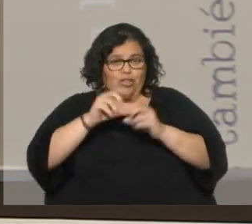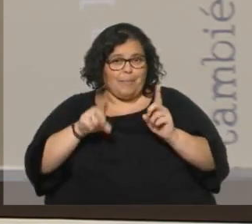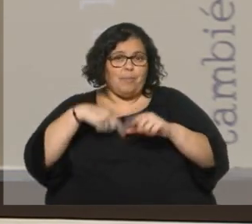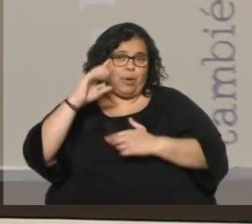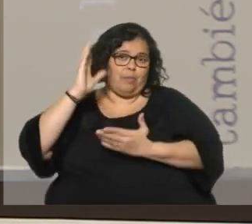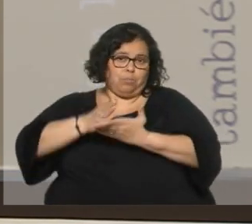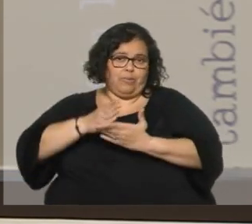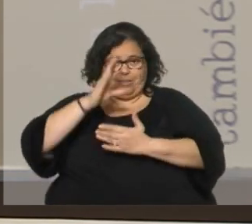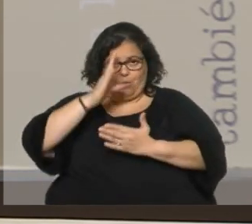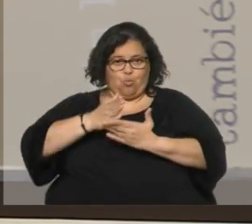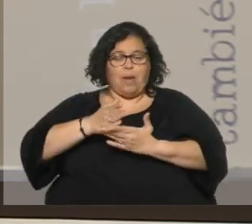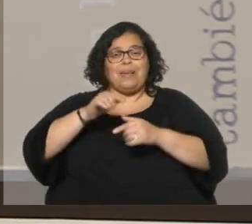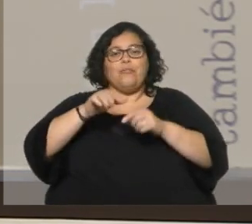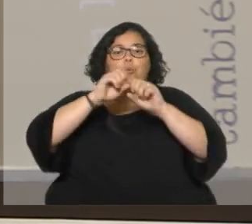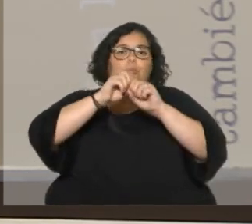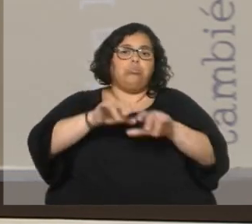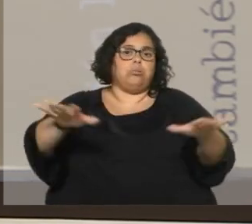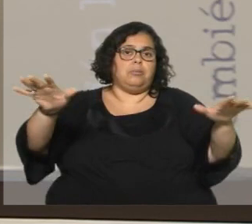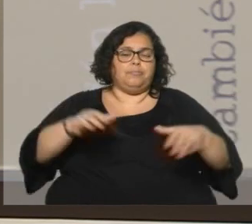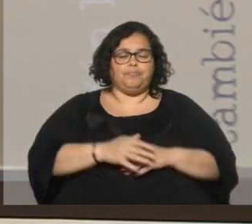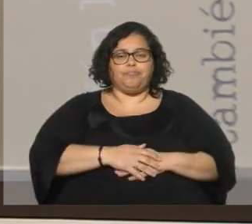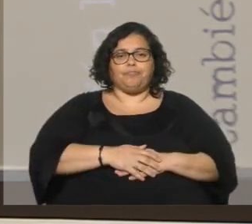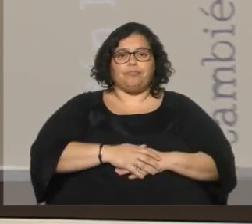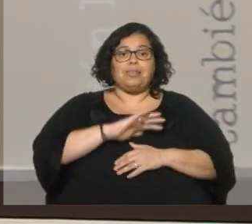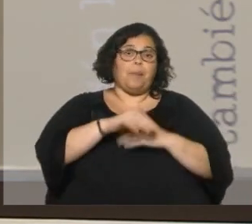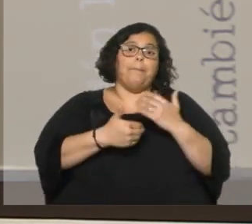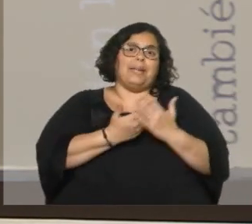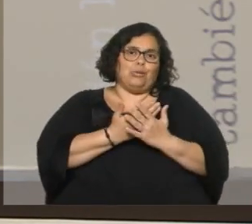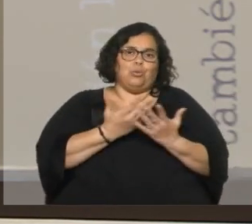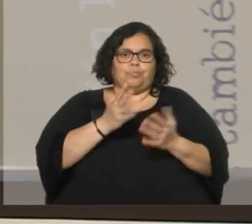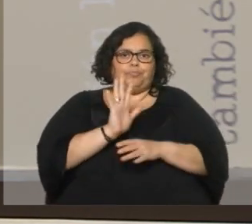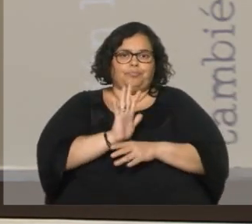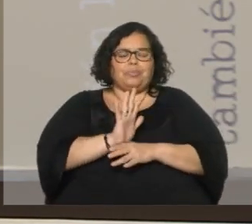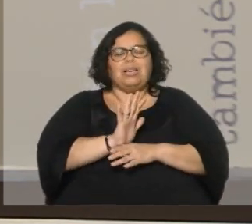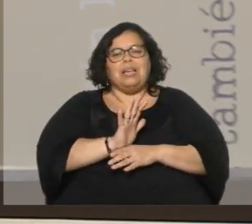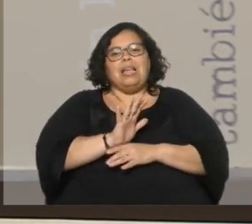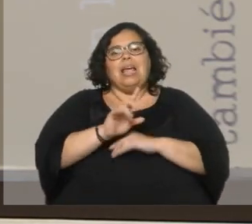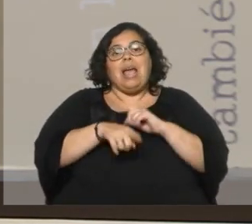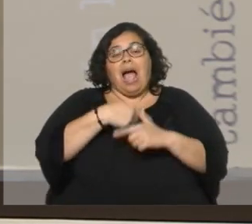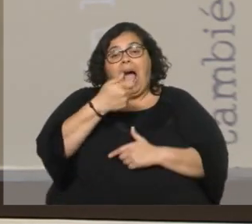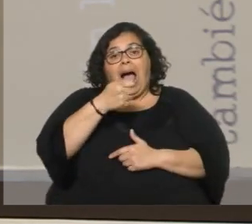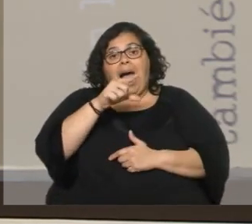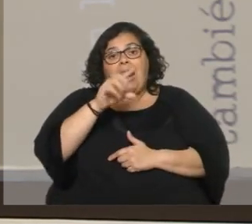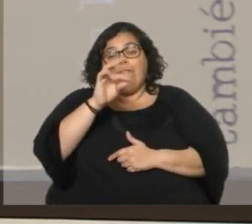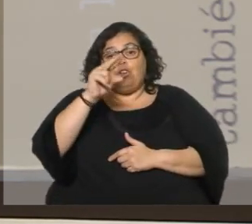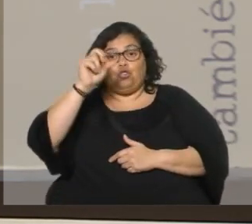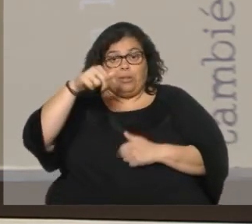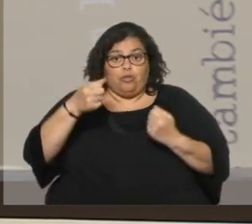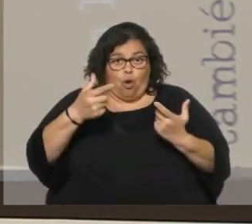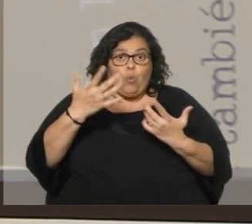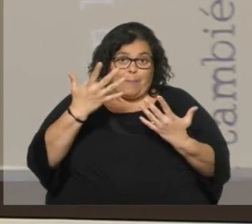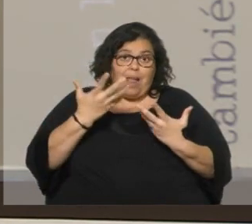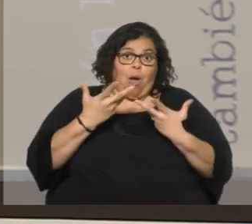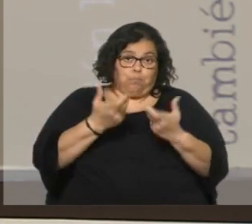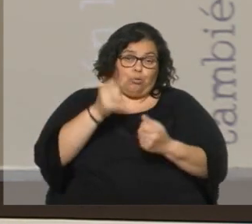del Mercosur. Para ir redondeando, Alfonsín dio una gran mano a la transición en Uruguay y en la Argentina